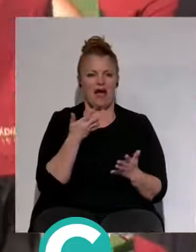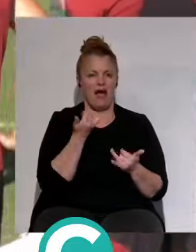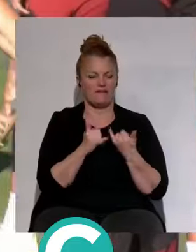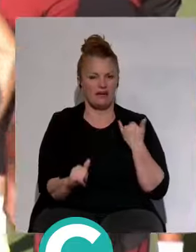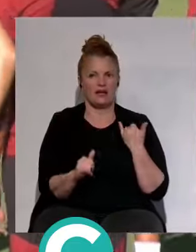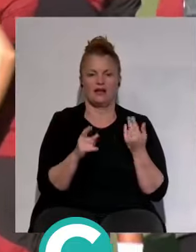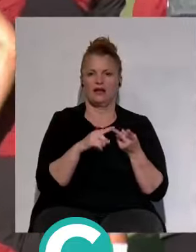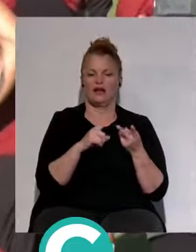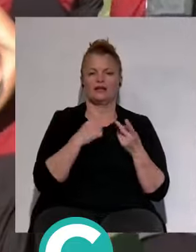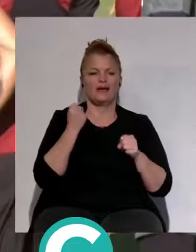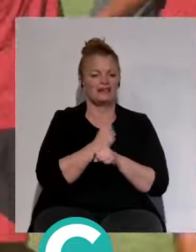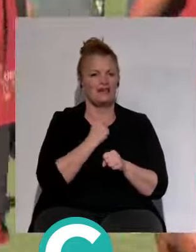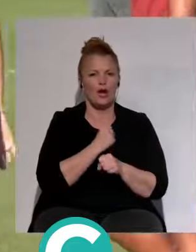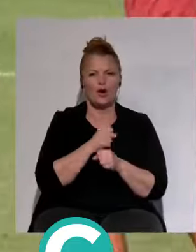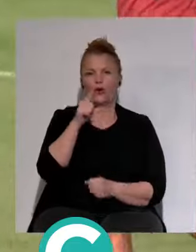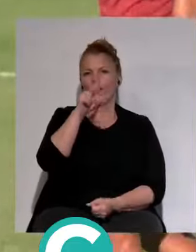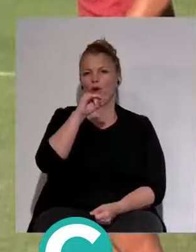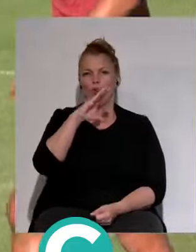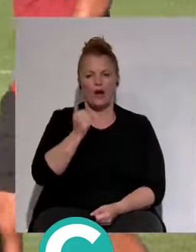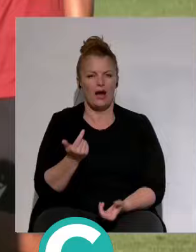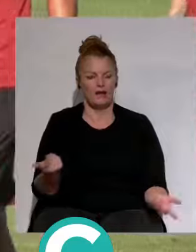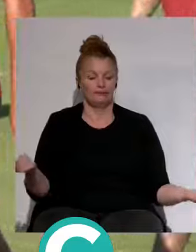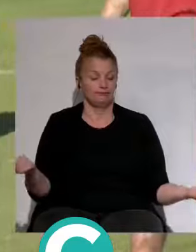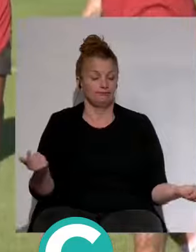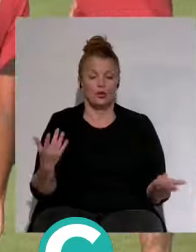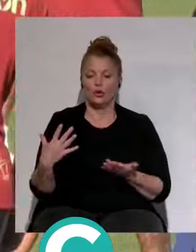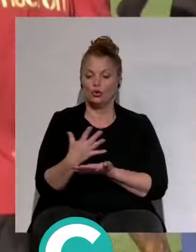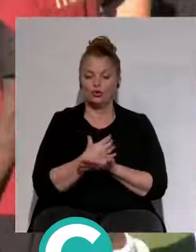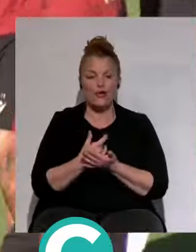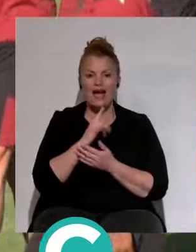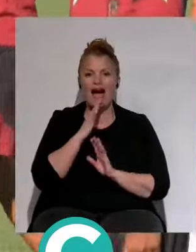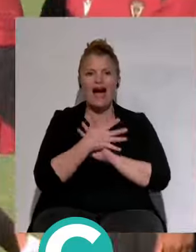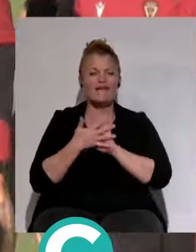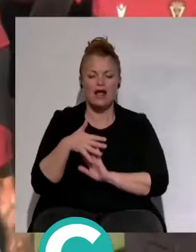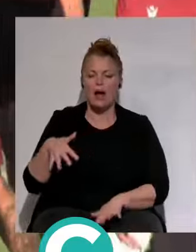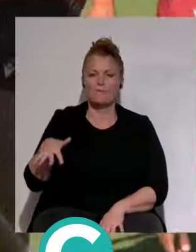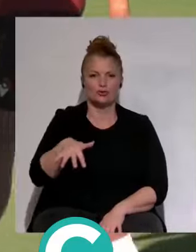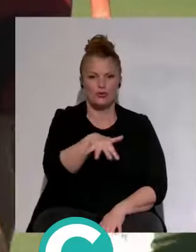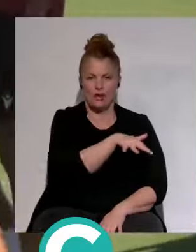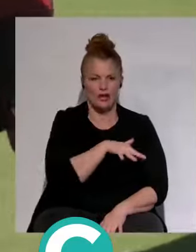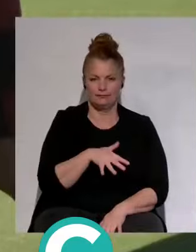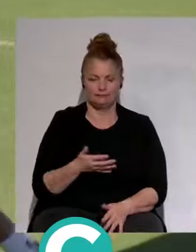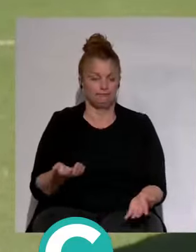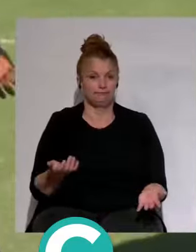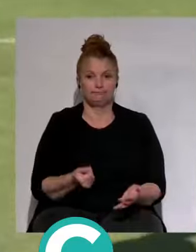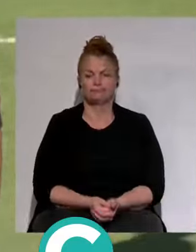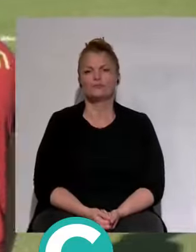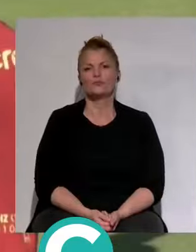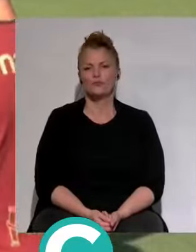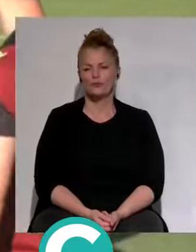de Lucas Pérez es que... podemos dar todas las posiciones Jesús. ¿Qué posición ha rendido? Todas, todas, ninguna. O sea,